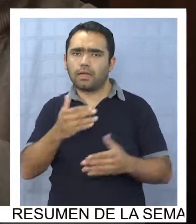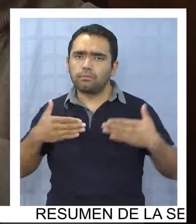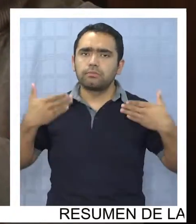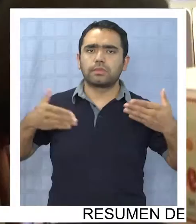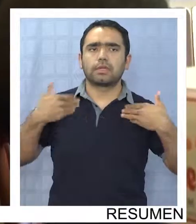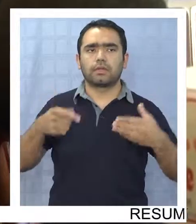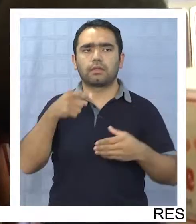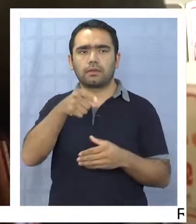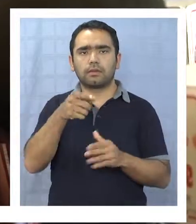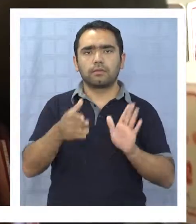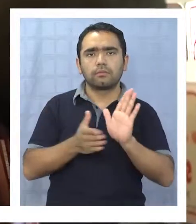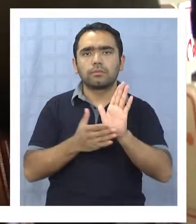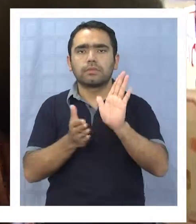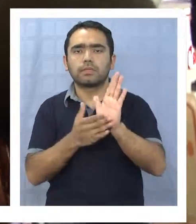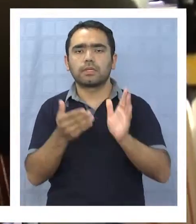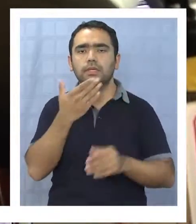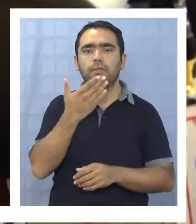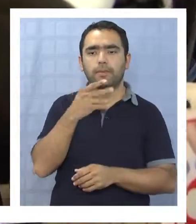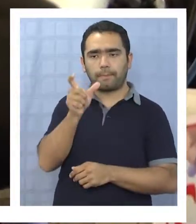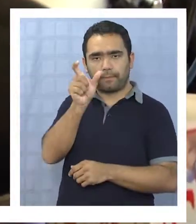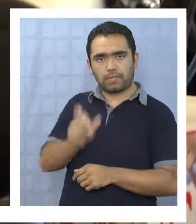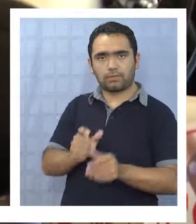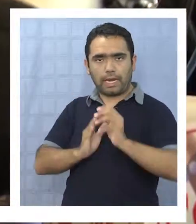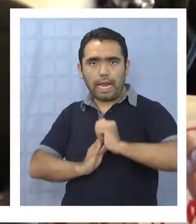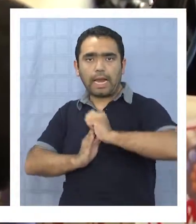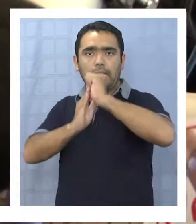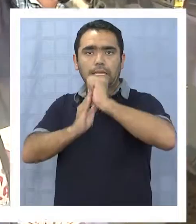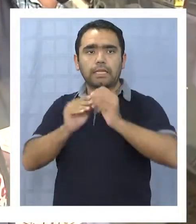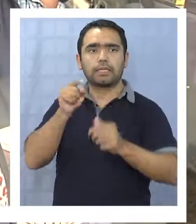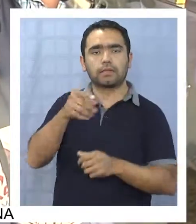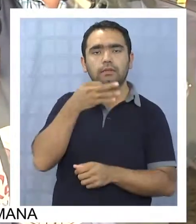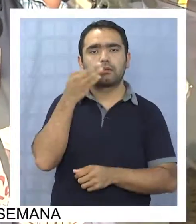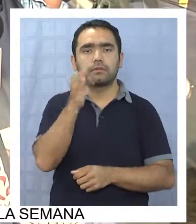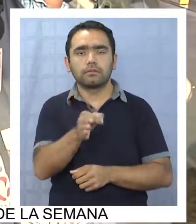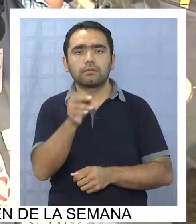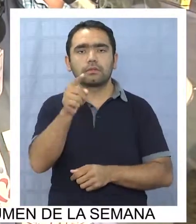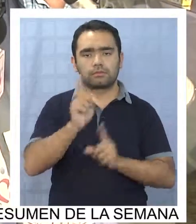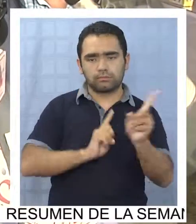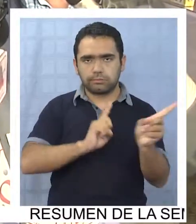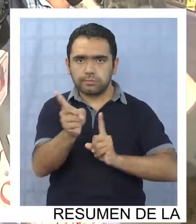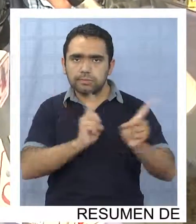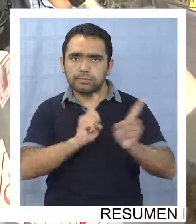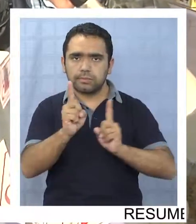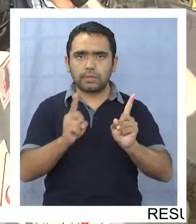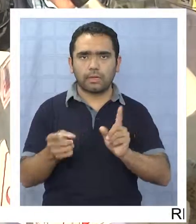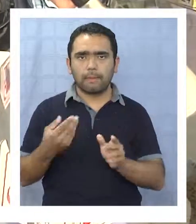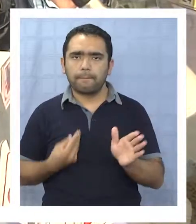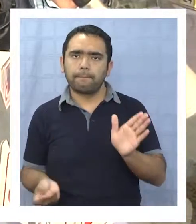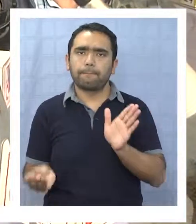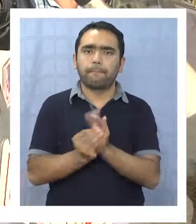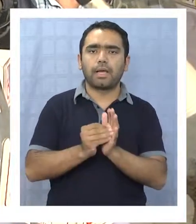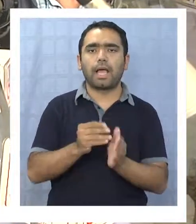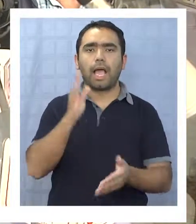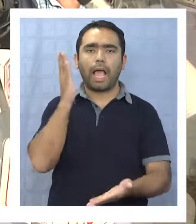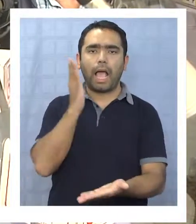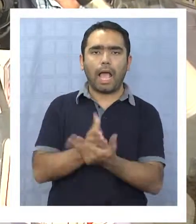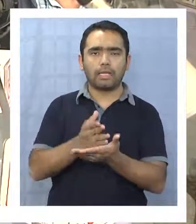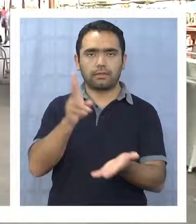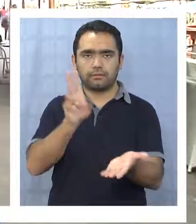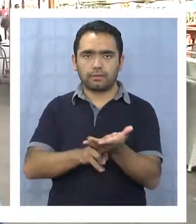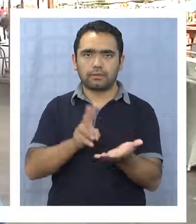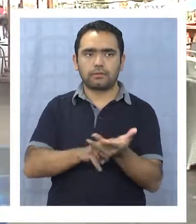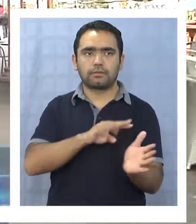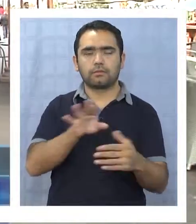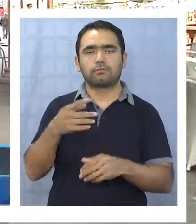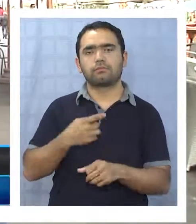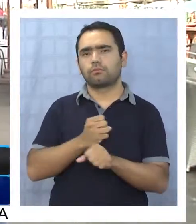promotor del centro oncológico Rafael Montes señaló que no se dejarán en las gestiones para hacerlo realidad. No podemos seguir aceptando que nuestros